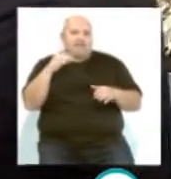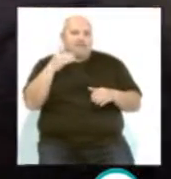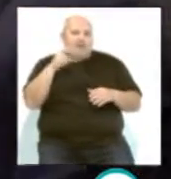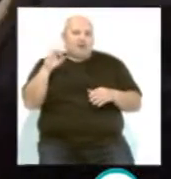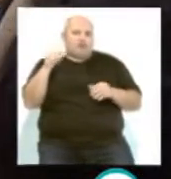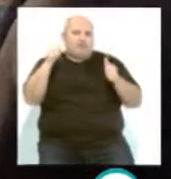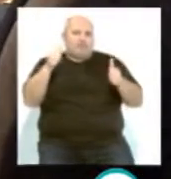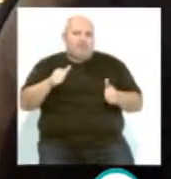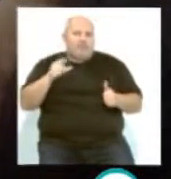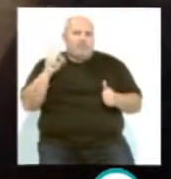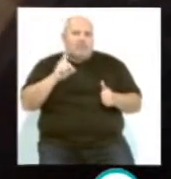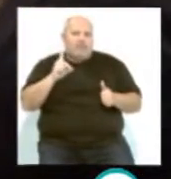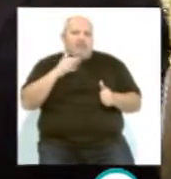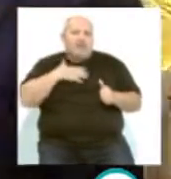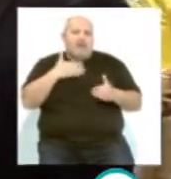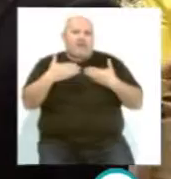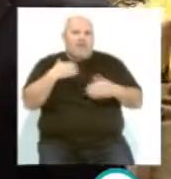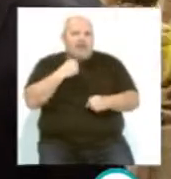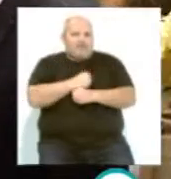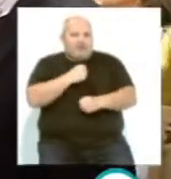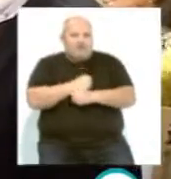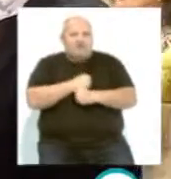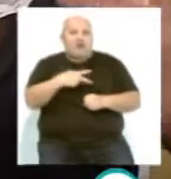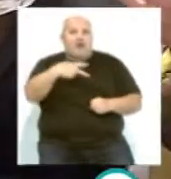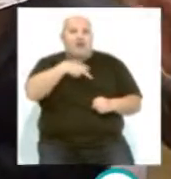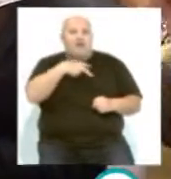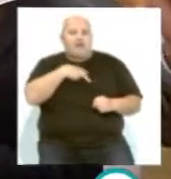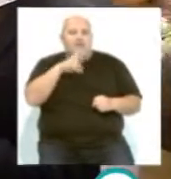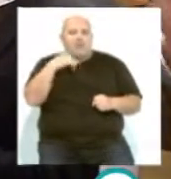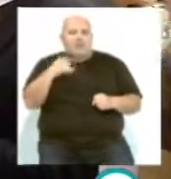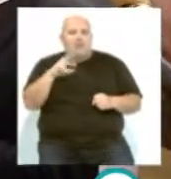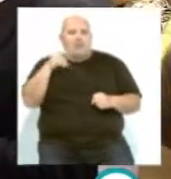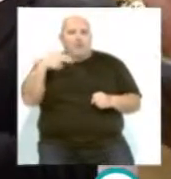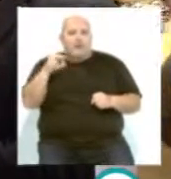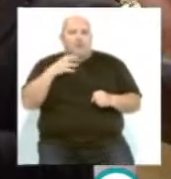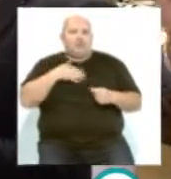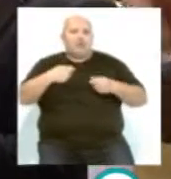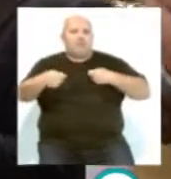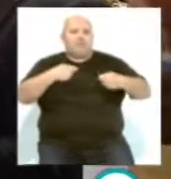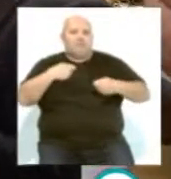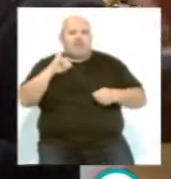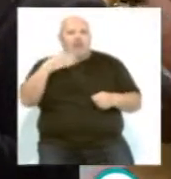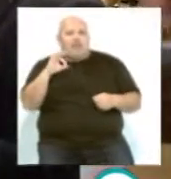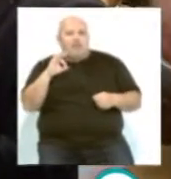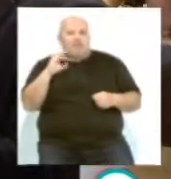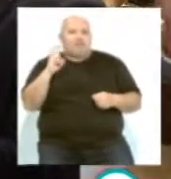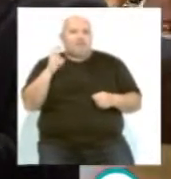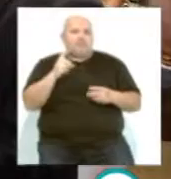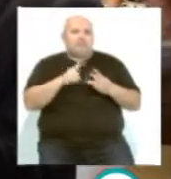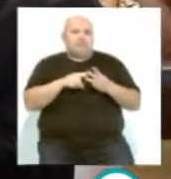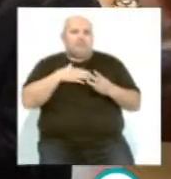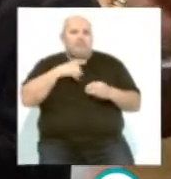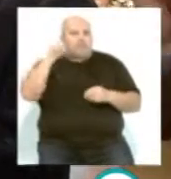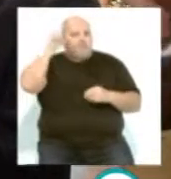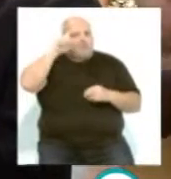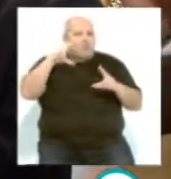diplomada en Relaciones Laborales. La abogada Beatriz Urbano, el comerciante Ignacio Gastelu y el